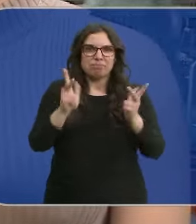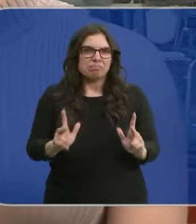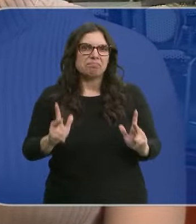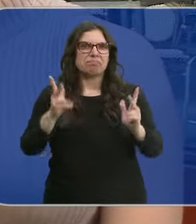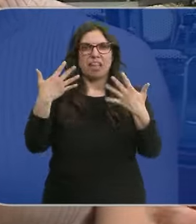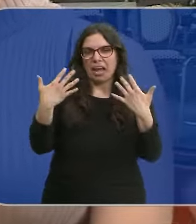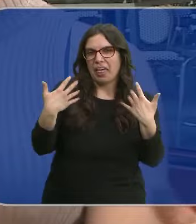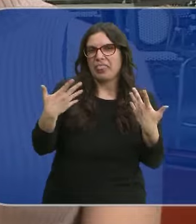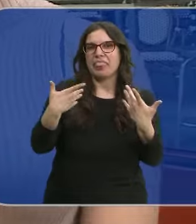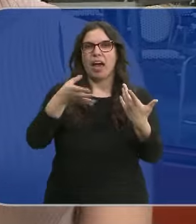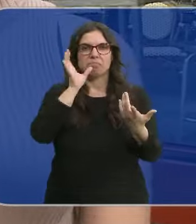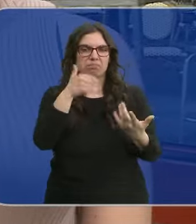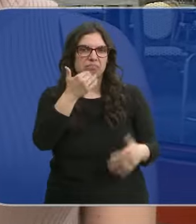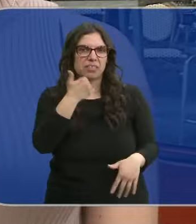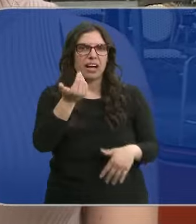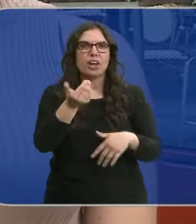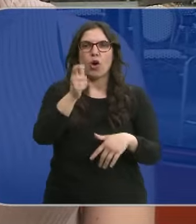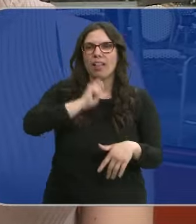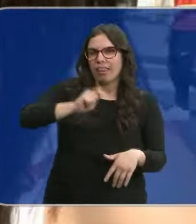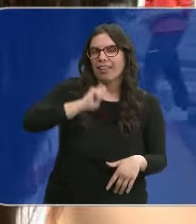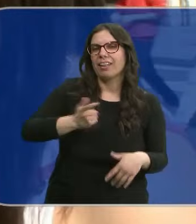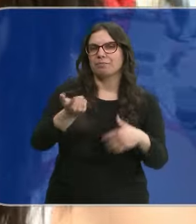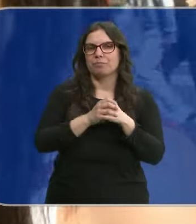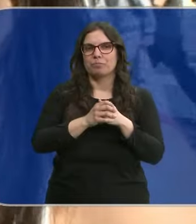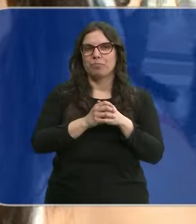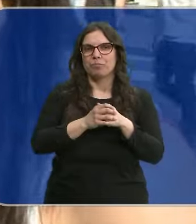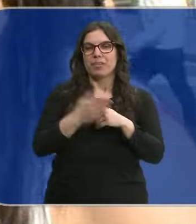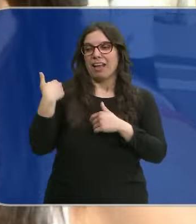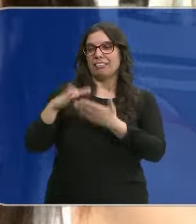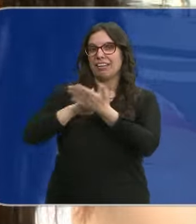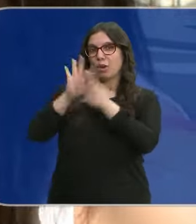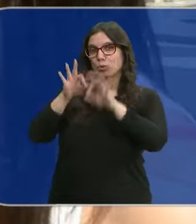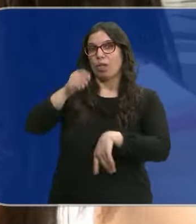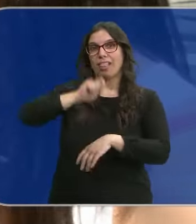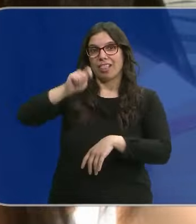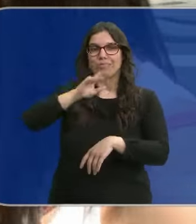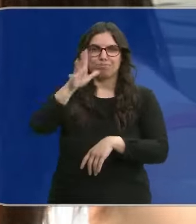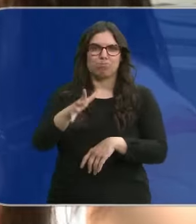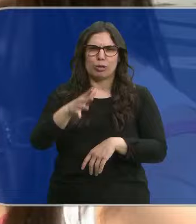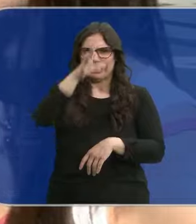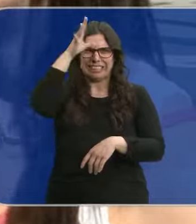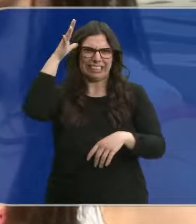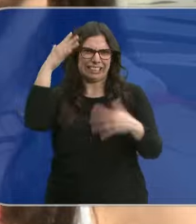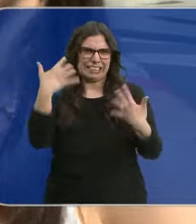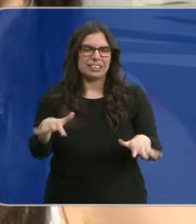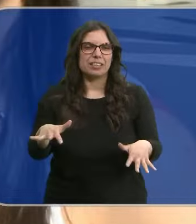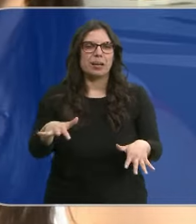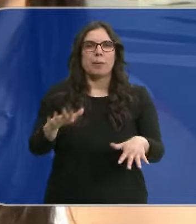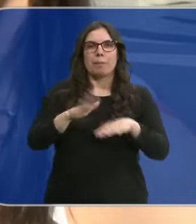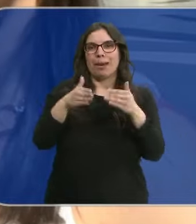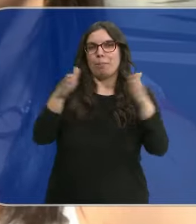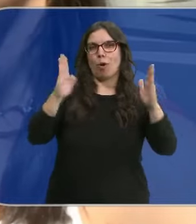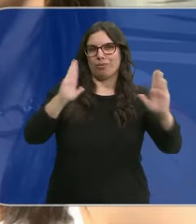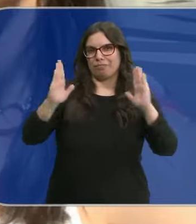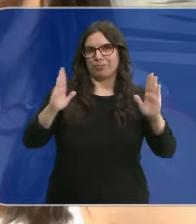sentarte en una terracita tomar algo un helado. Hemos hablado antes de tomarnos un helado porque hace mucho calor y pues bueno para